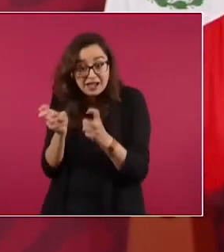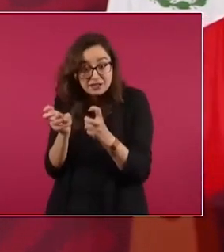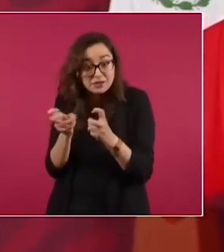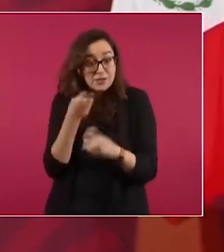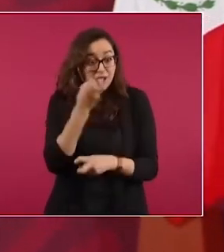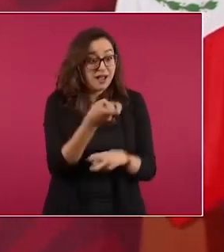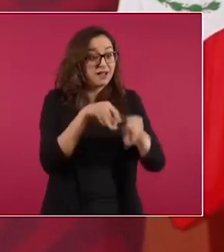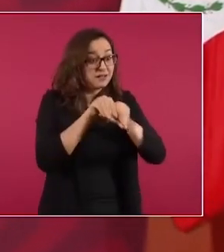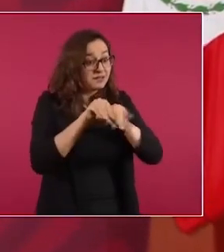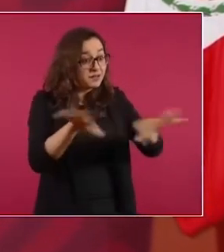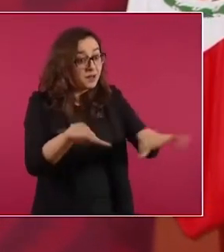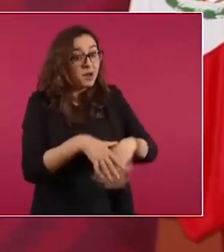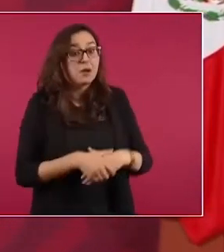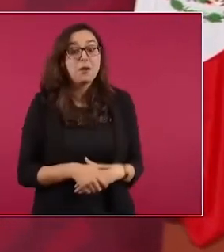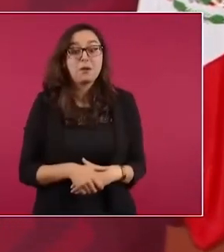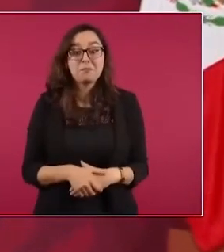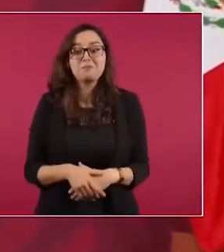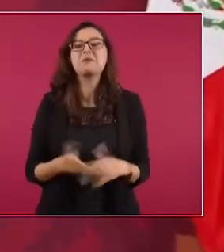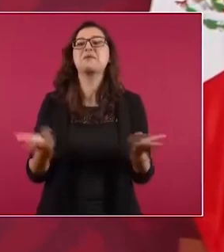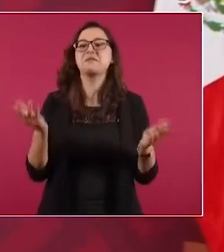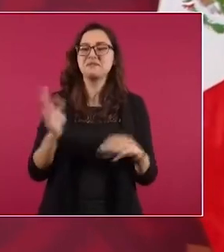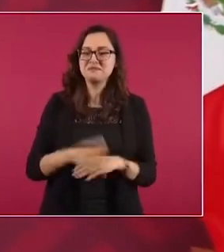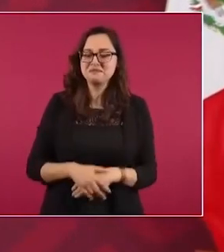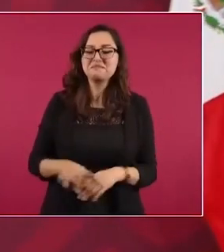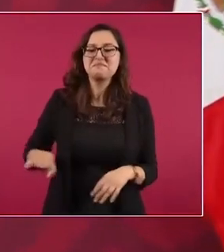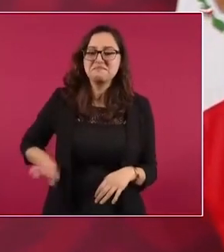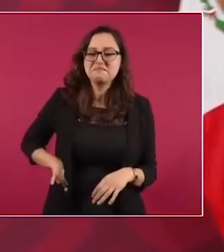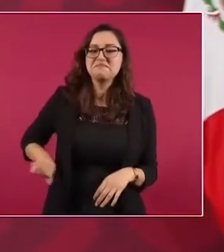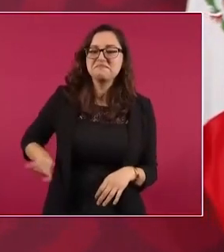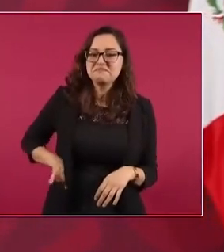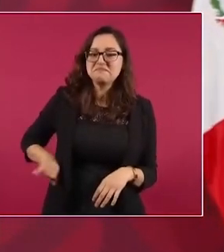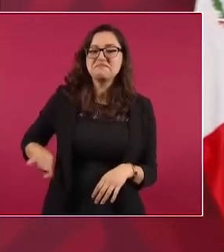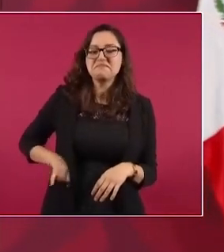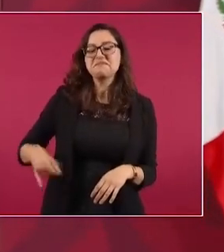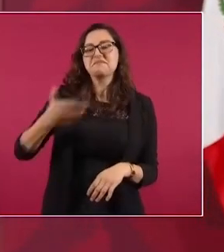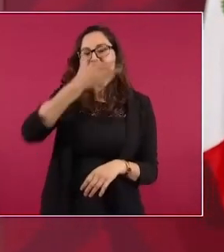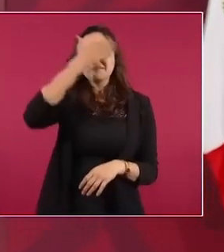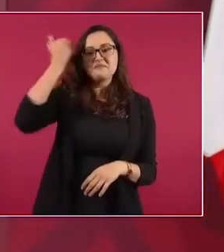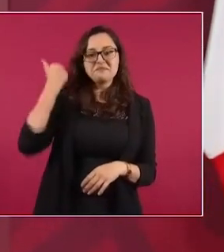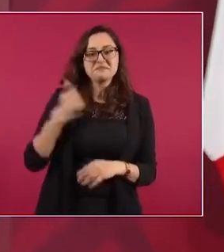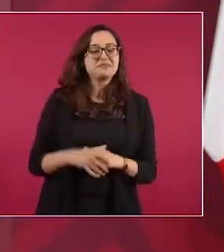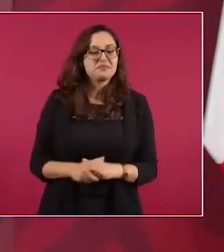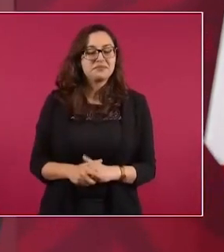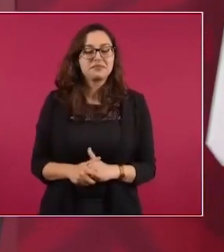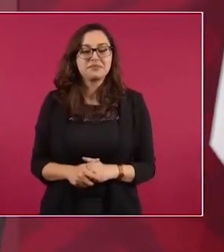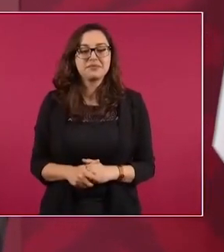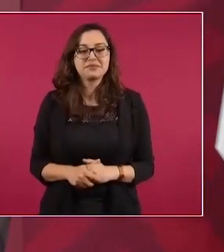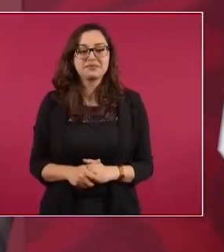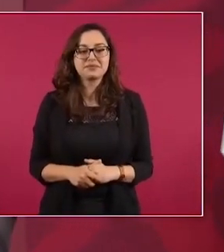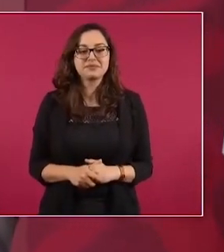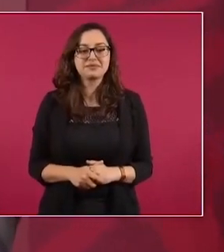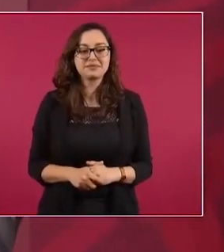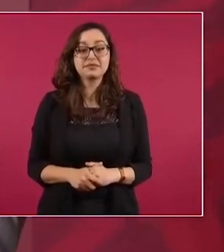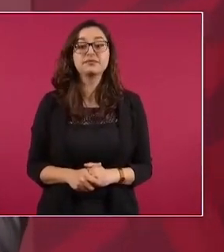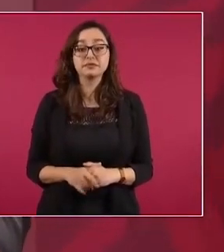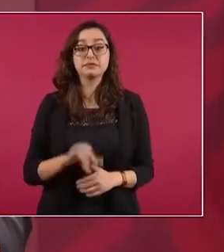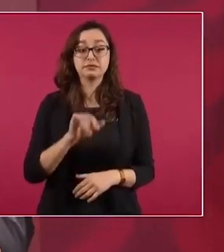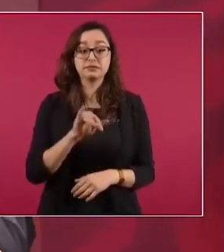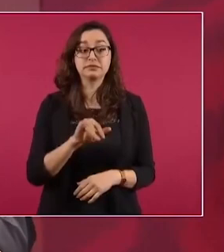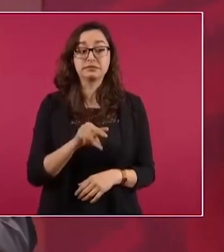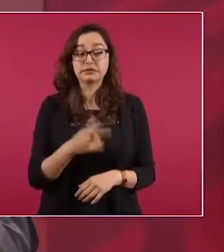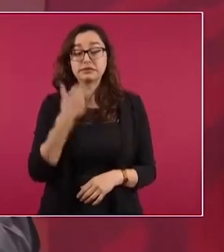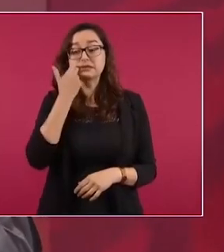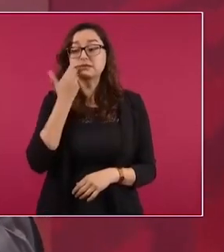Sí, del hackeo. Ah, no sabía. Sí. Este sí se está